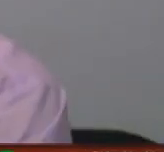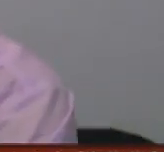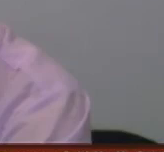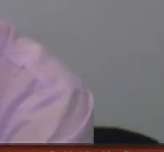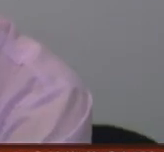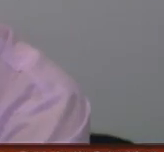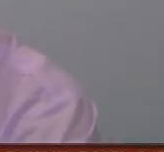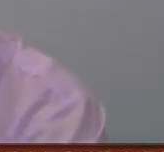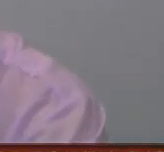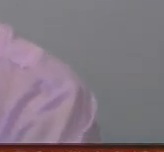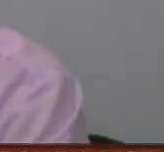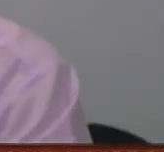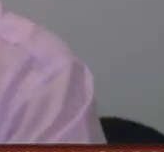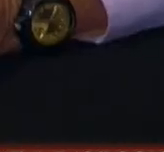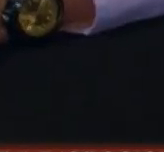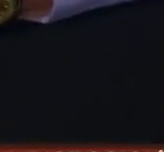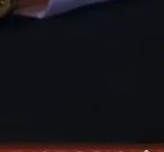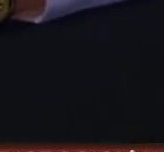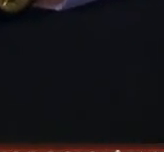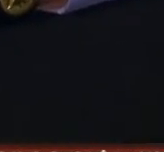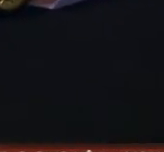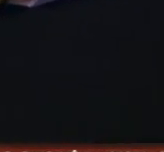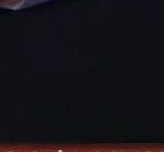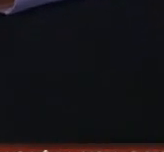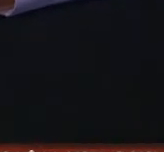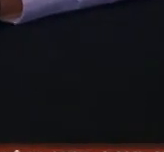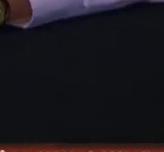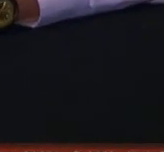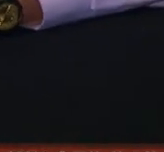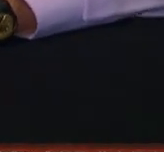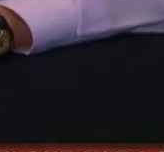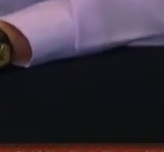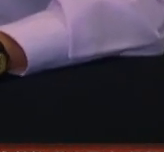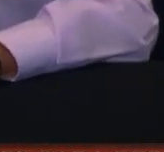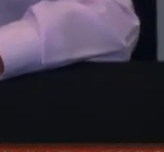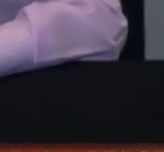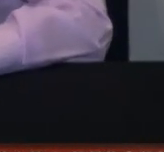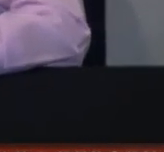desenfadado, lleno de ironía, pero también de rigor y de esperanza.